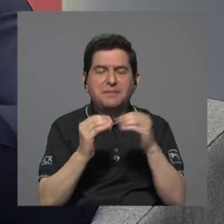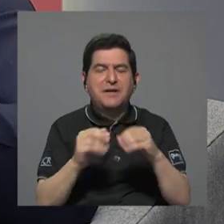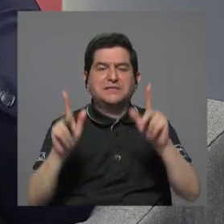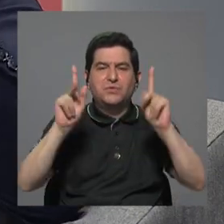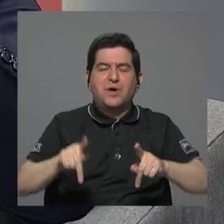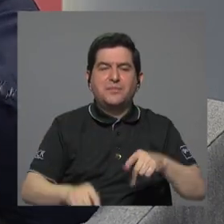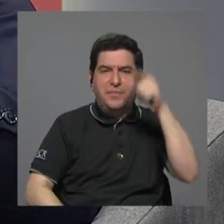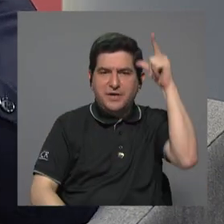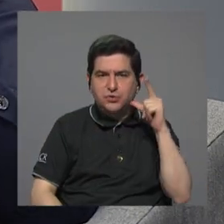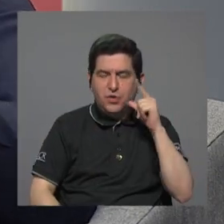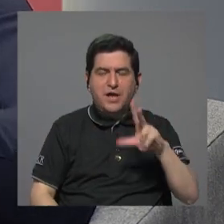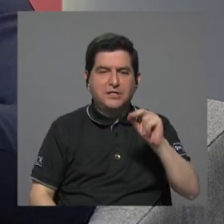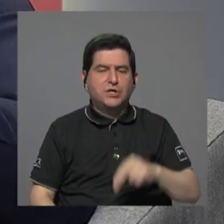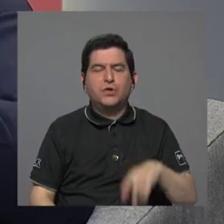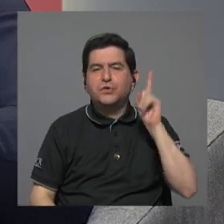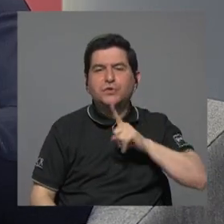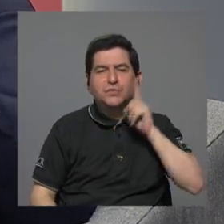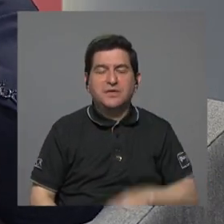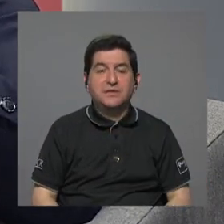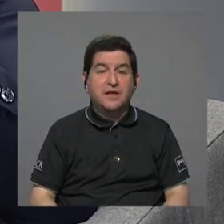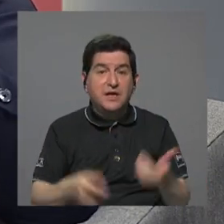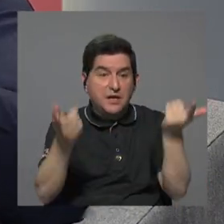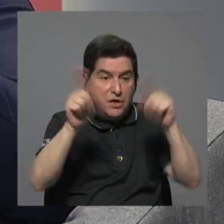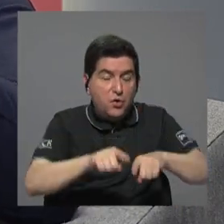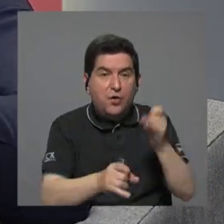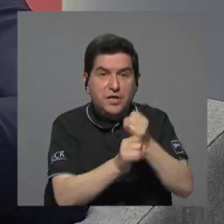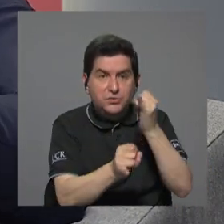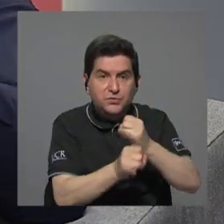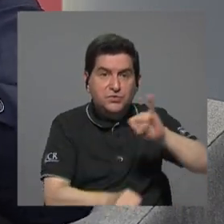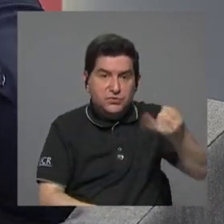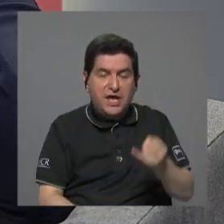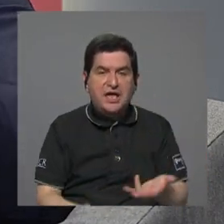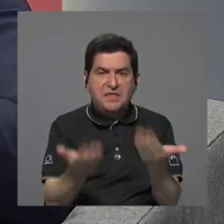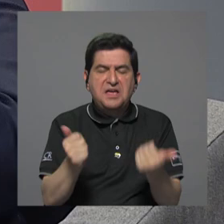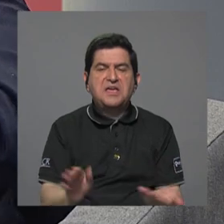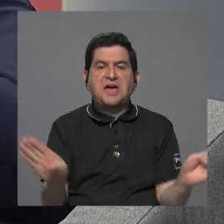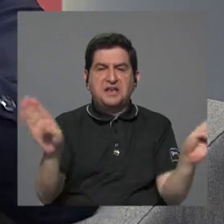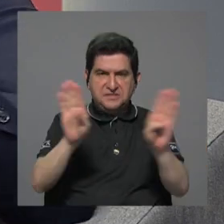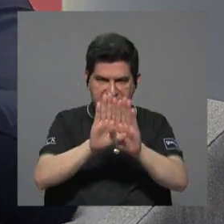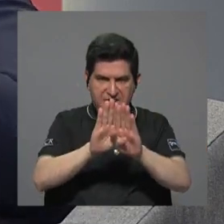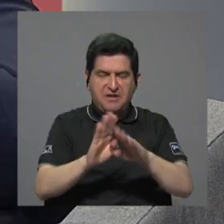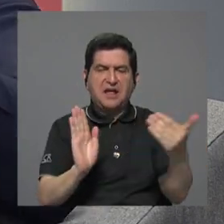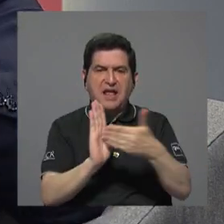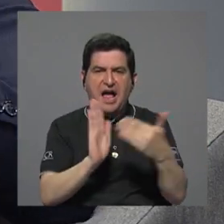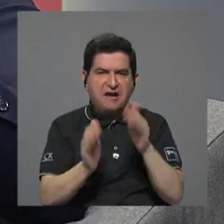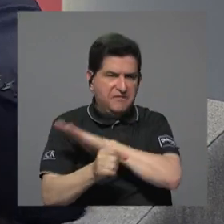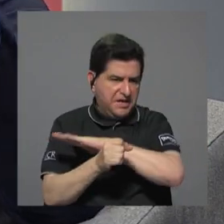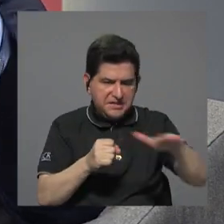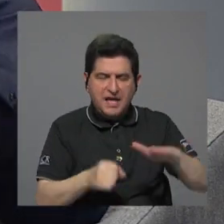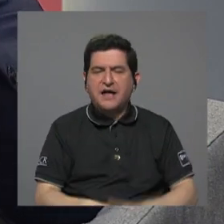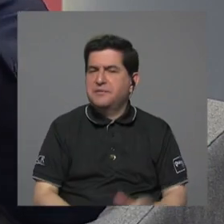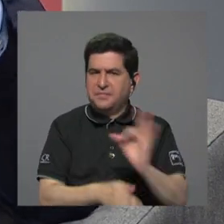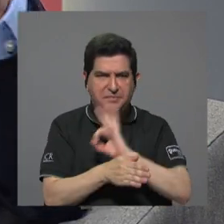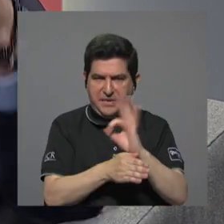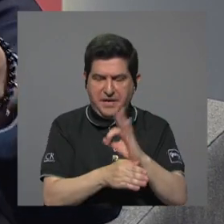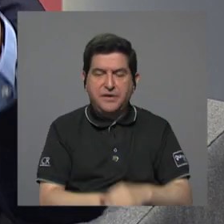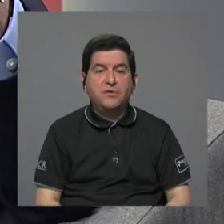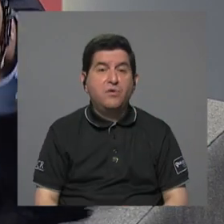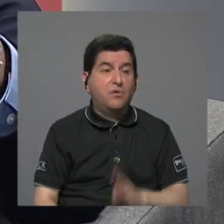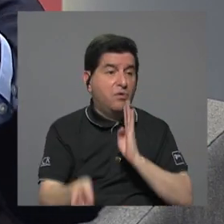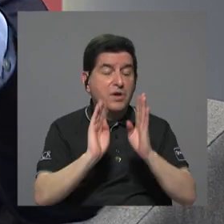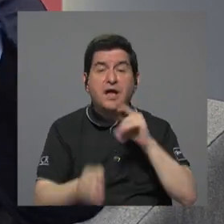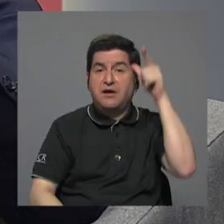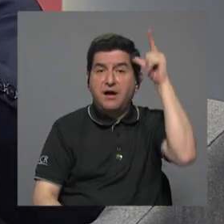Limón hay un tema que está pasando con Japdeva lo quieren terminar de cerrar lo quieren afectar totalmente lo quieren hacer inviable y lo que hay que hablarle a Limón